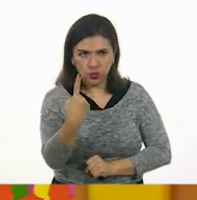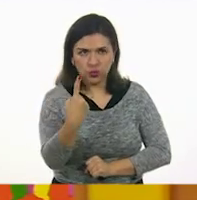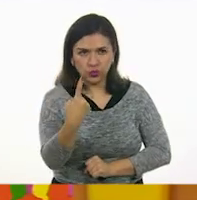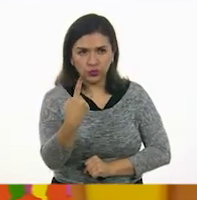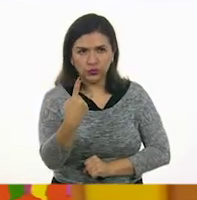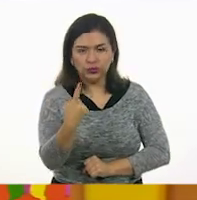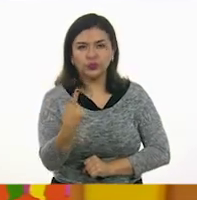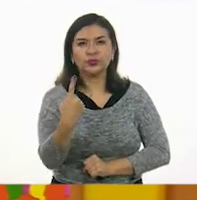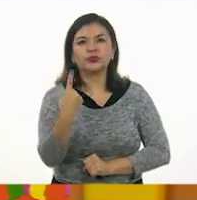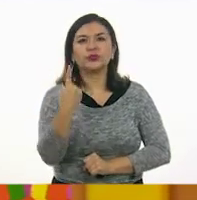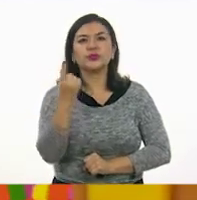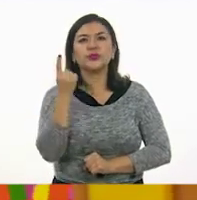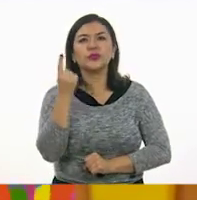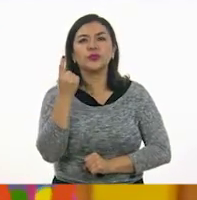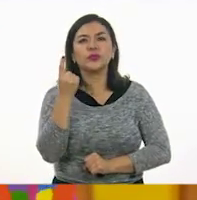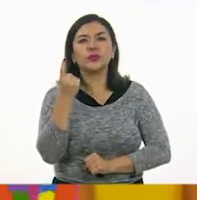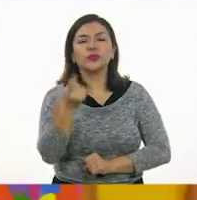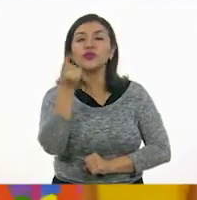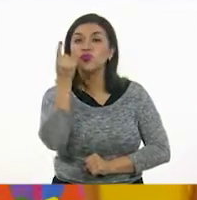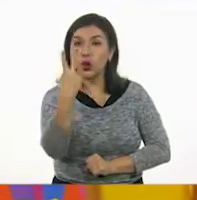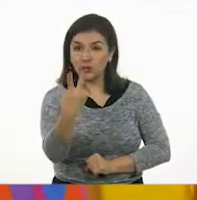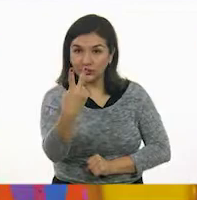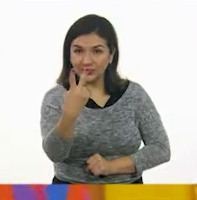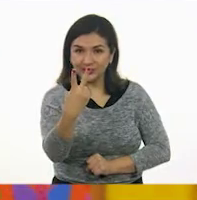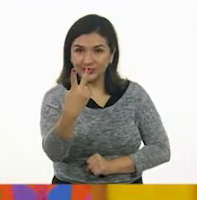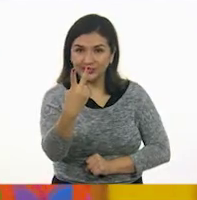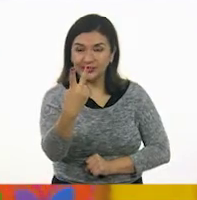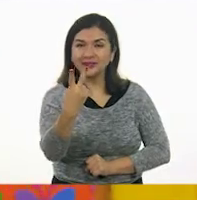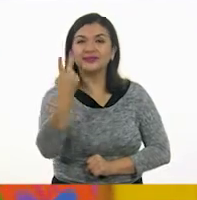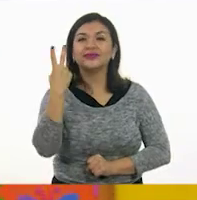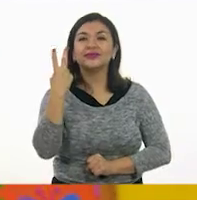mira, esa es otra forma de marcar las caras, claro. Dos.